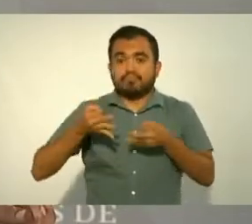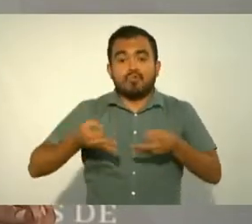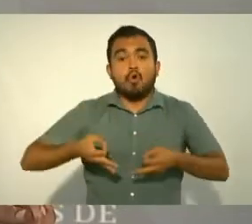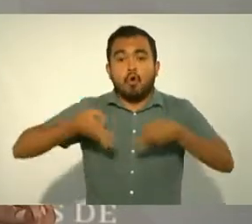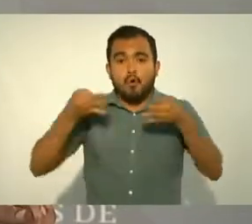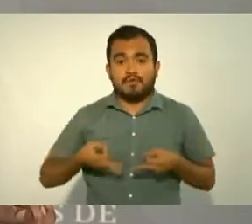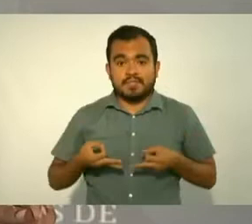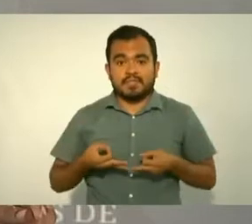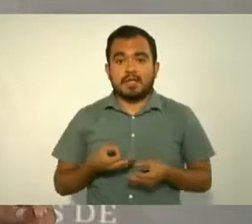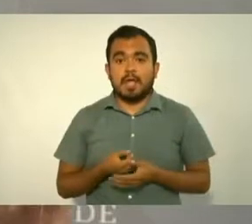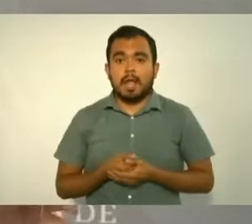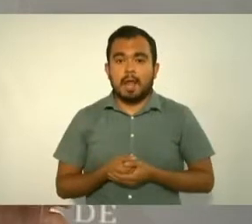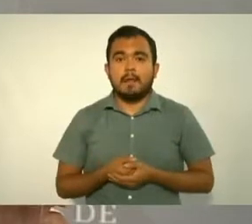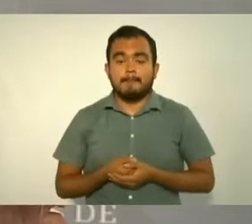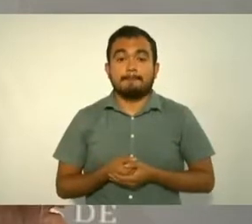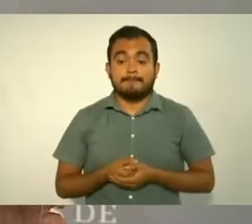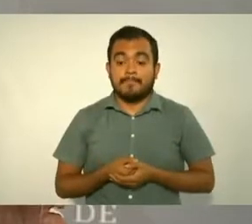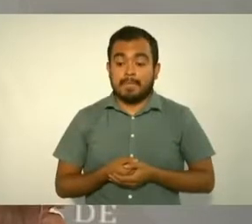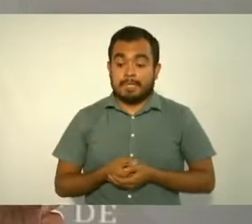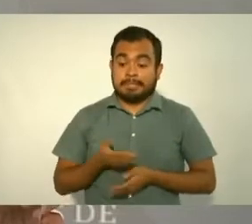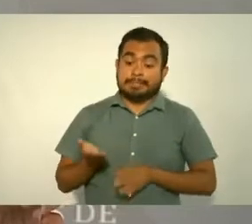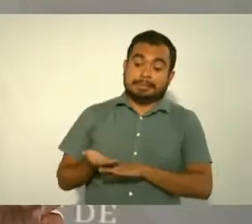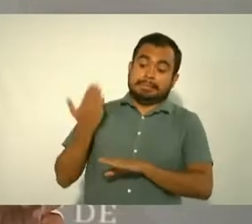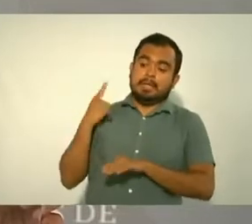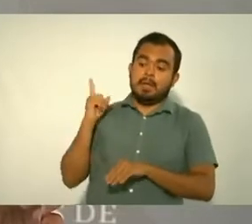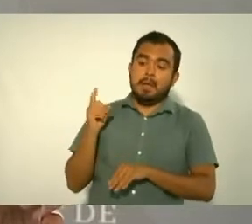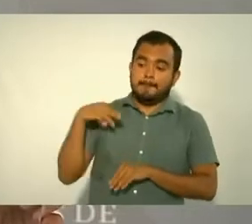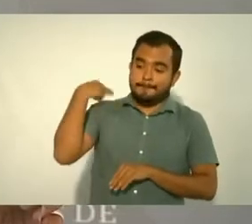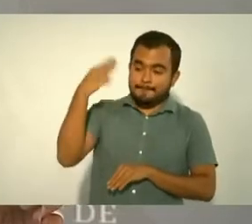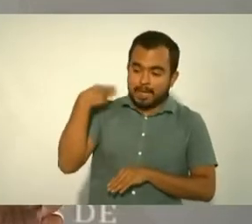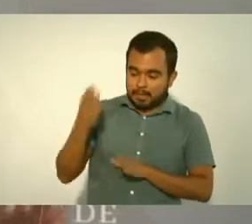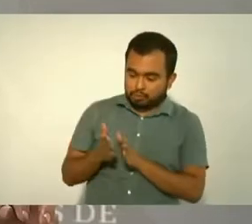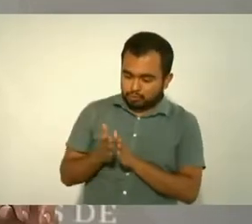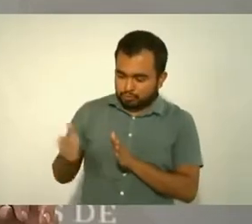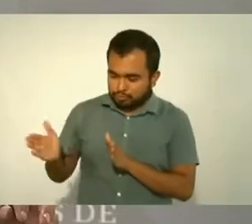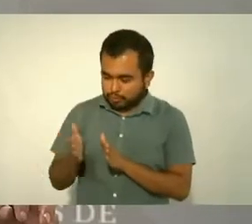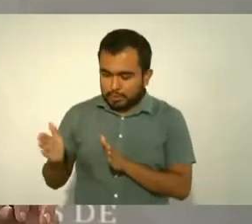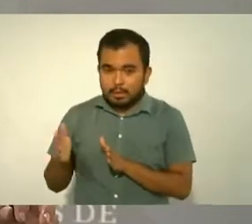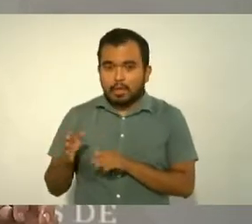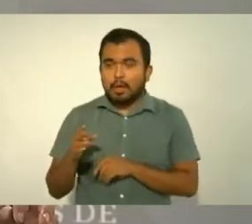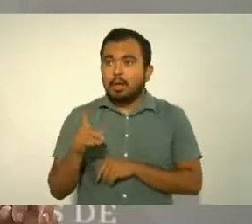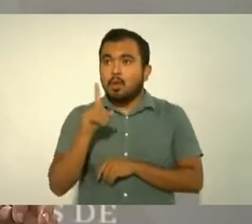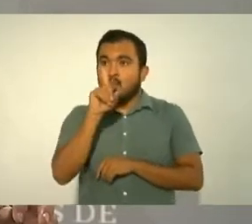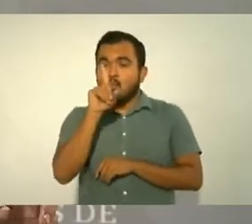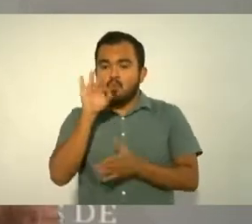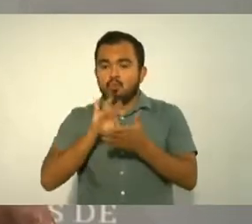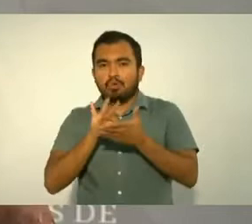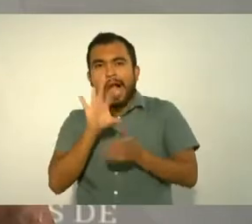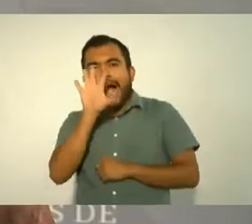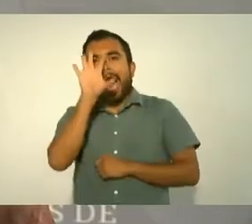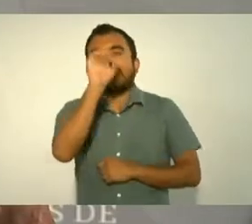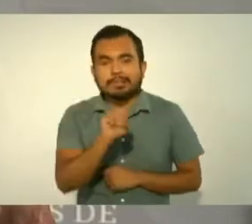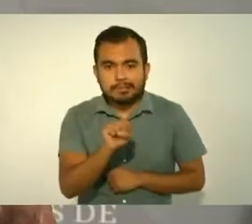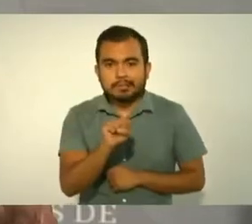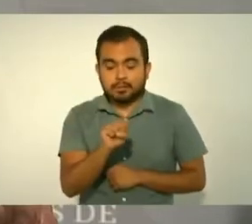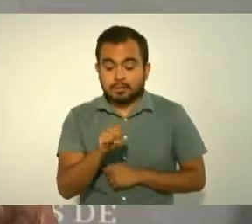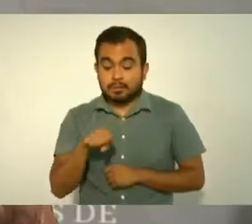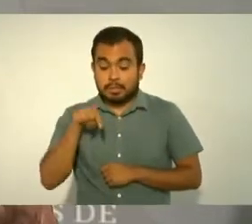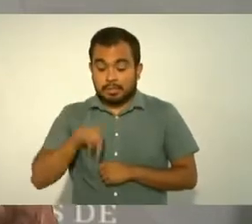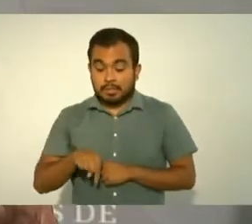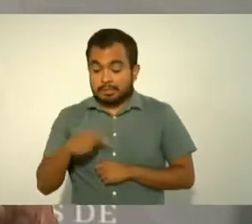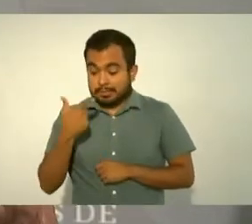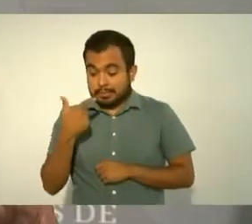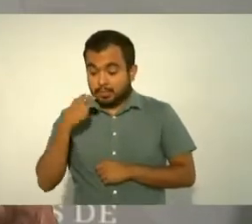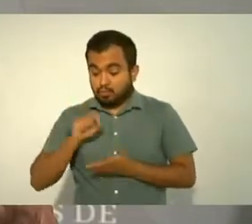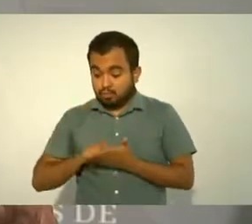en marzo era un punto de diferencia, nosotros 7.5 y